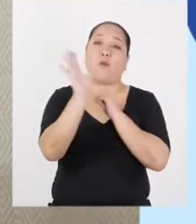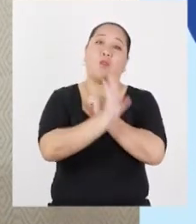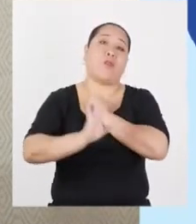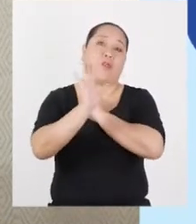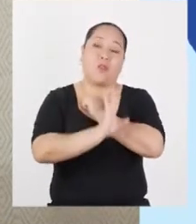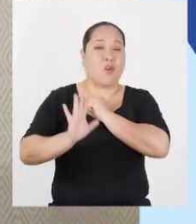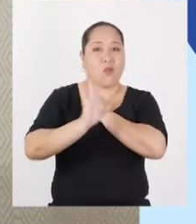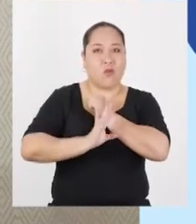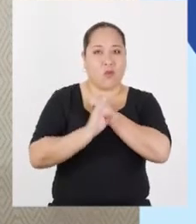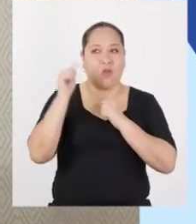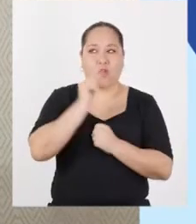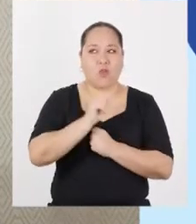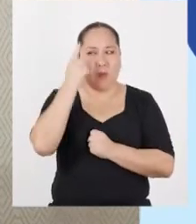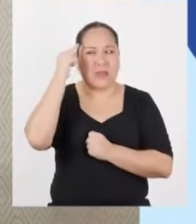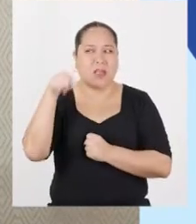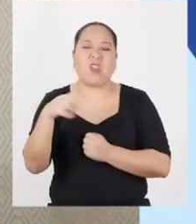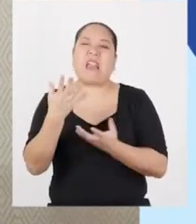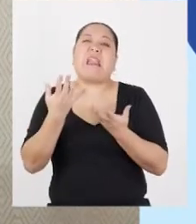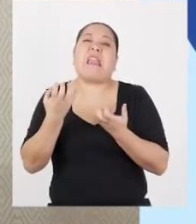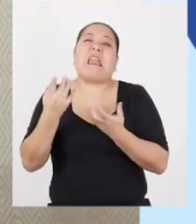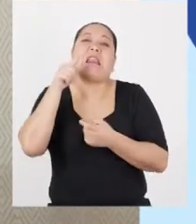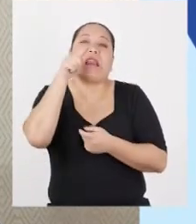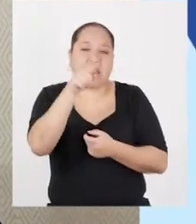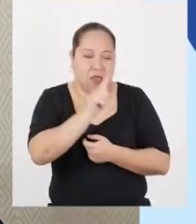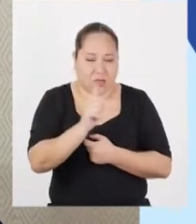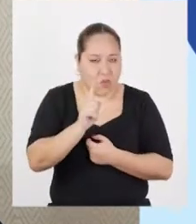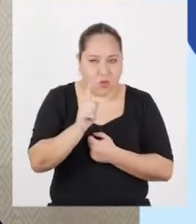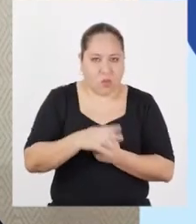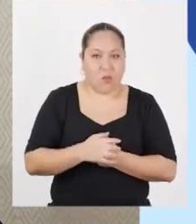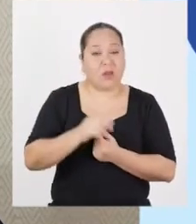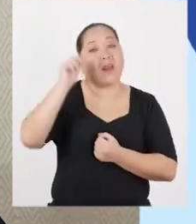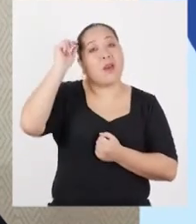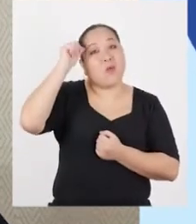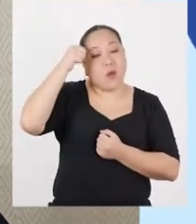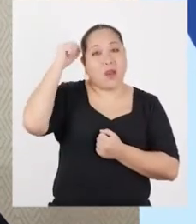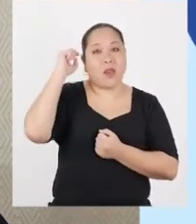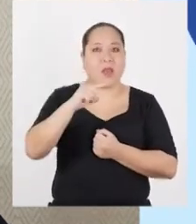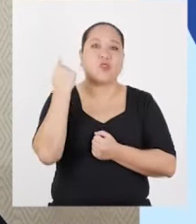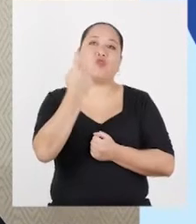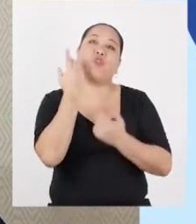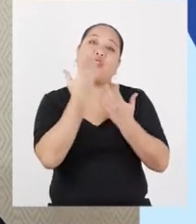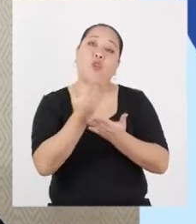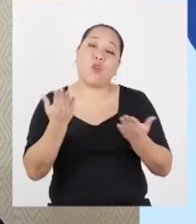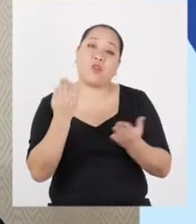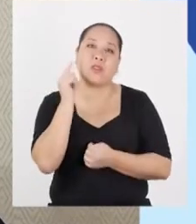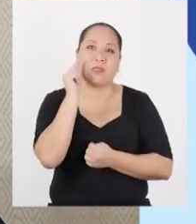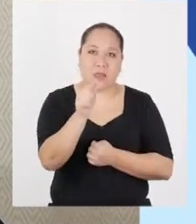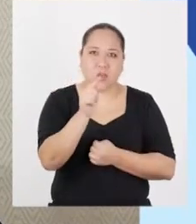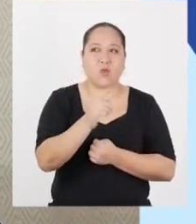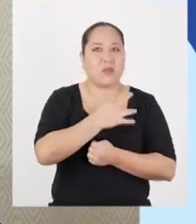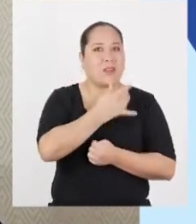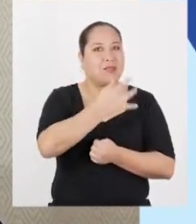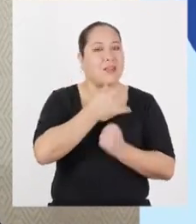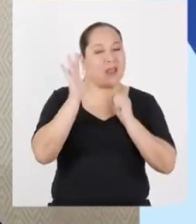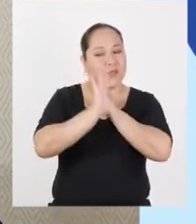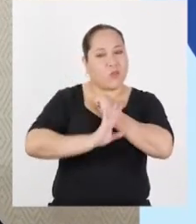seguridad y no pensando en lo que los demás esperan de ti. Recuerda realizar solo aquellas actividades en